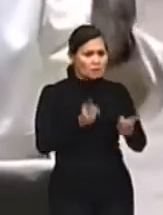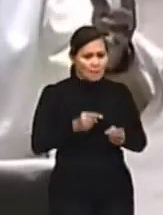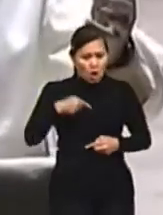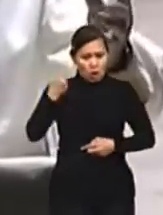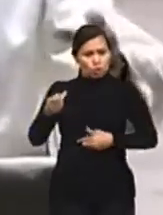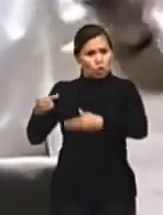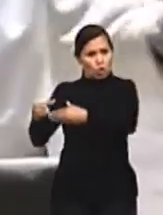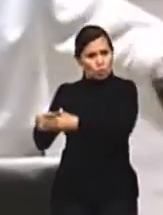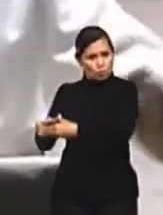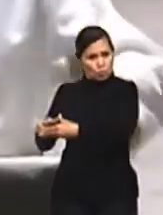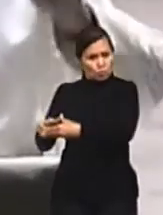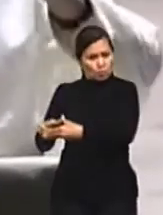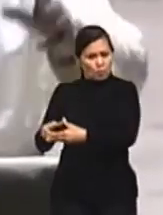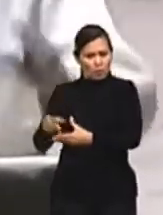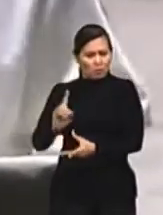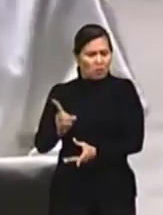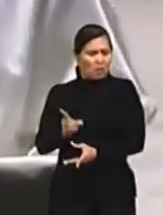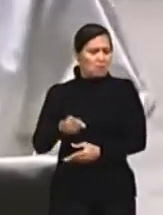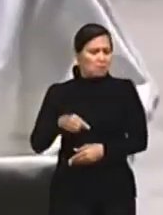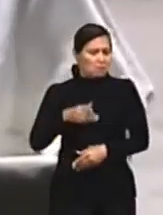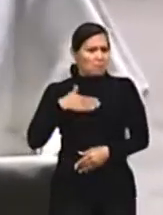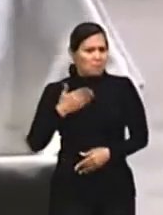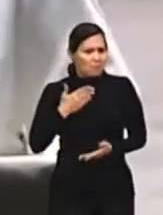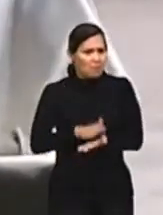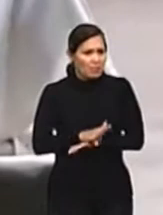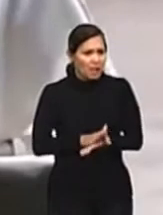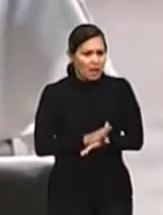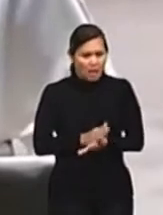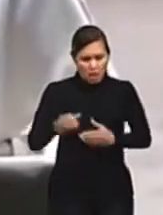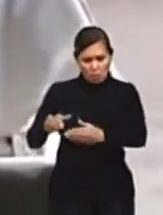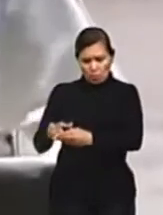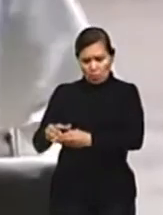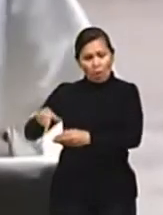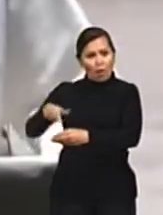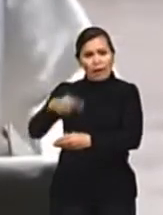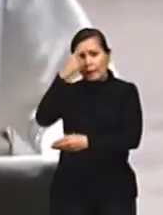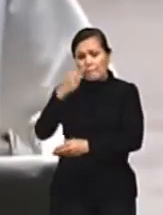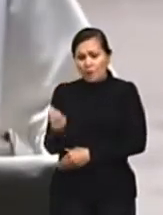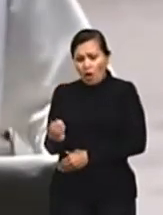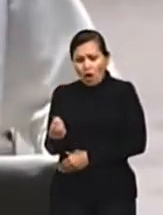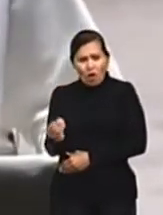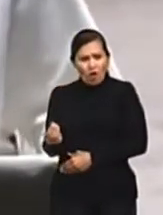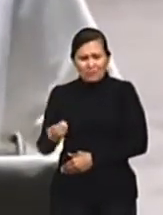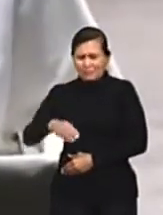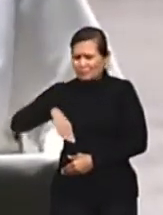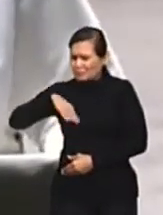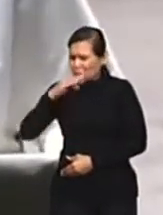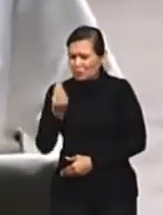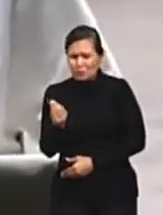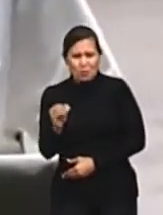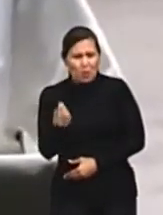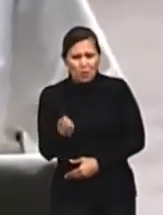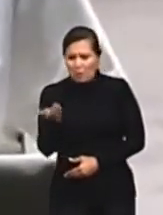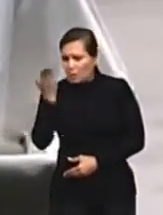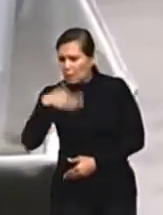eutanasia cultural. No se los deja hablar, no se los deja actuar. Exclusión de los jóvenes. El porcentaje que hay de jóvenes